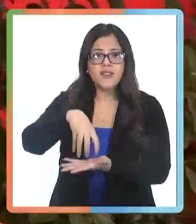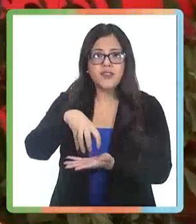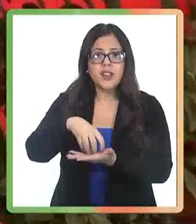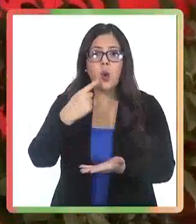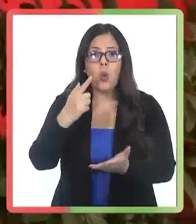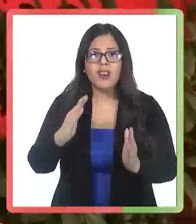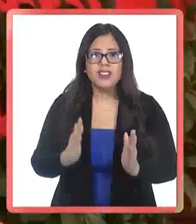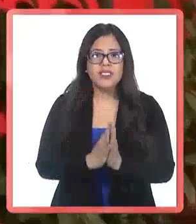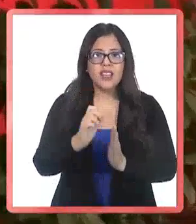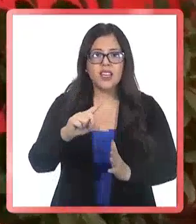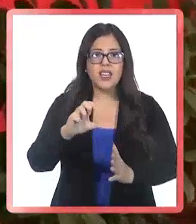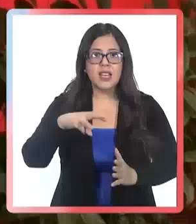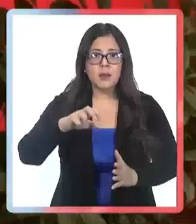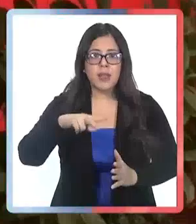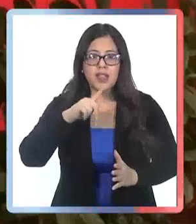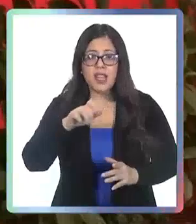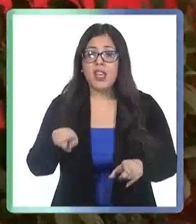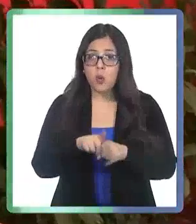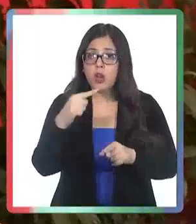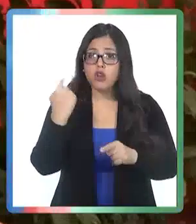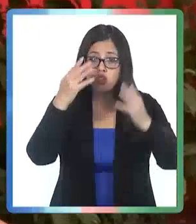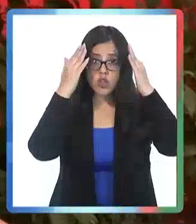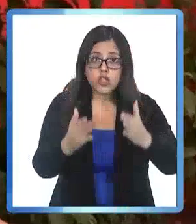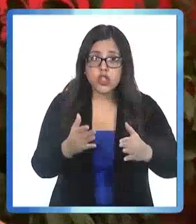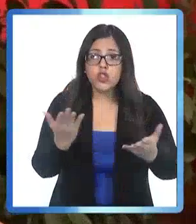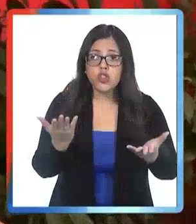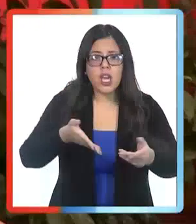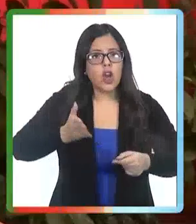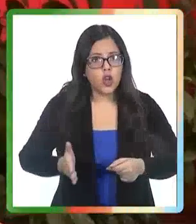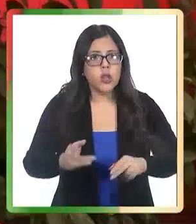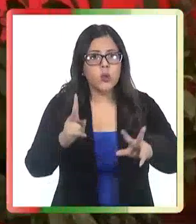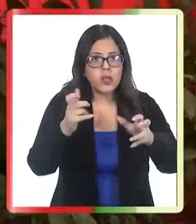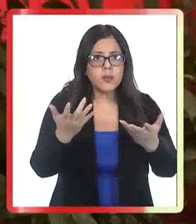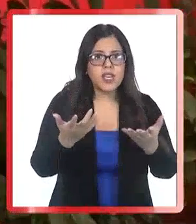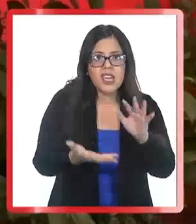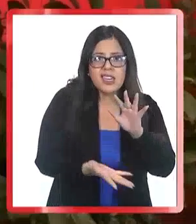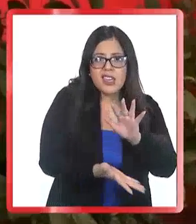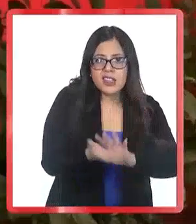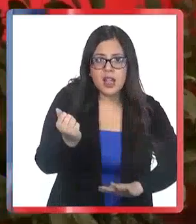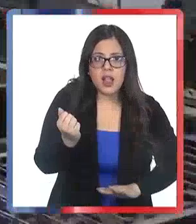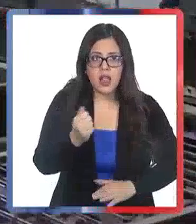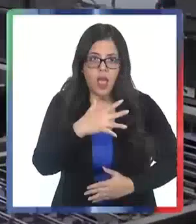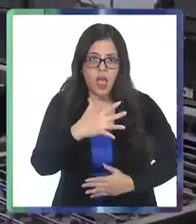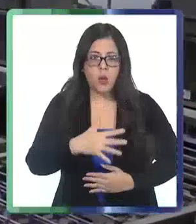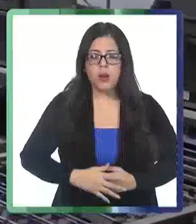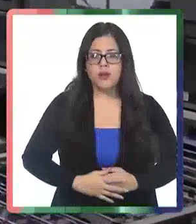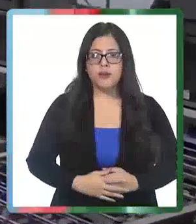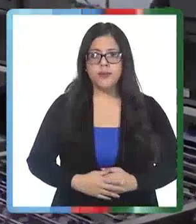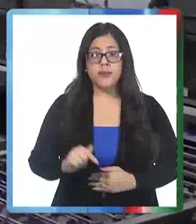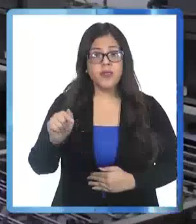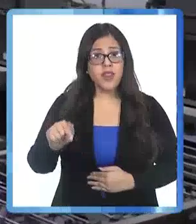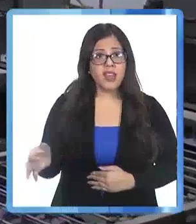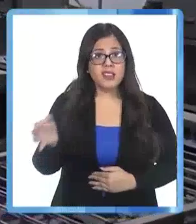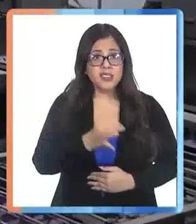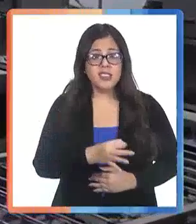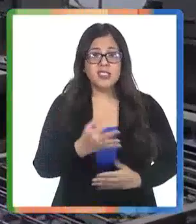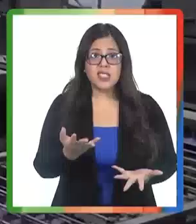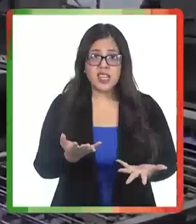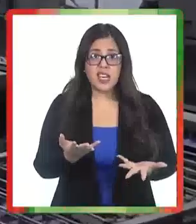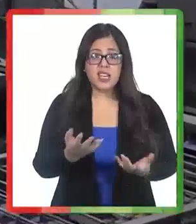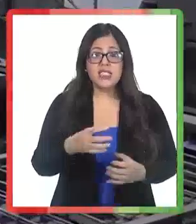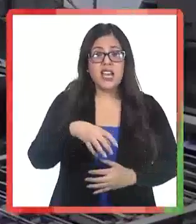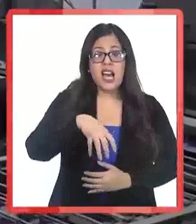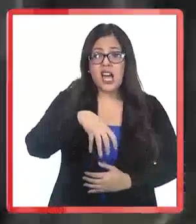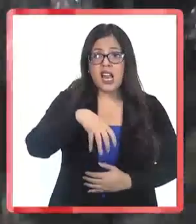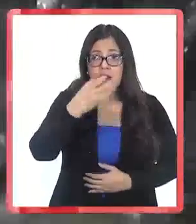hoy día San Clemente. Lo llama mucho la atención que se sigue explotando nuestra napa. Dicen desde esta organización, la